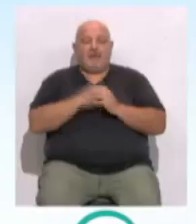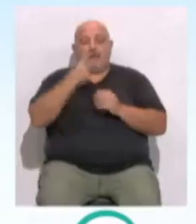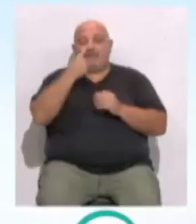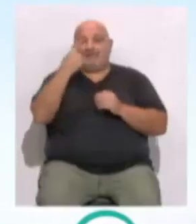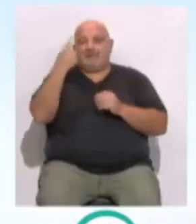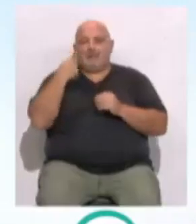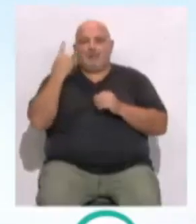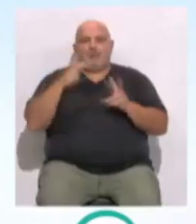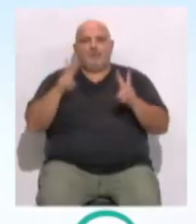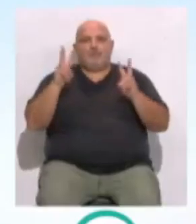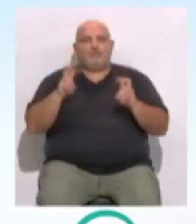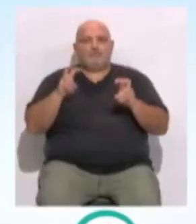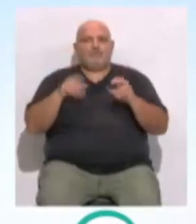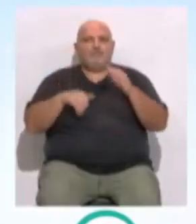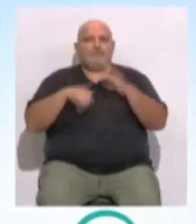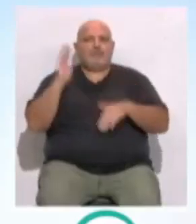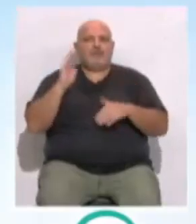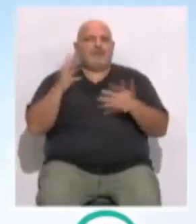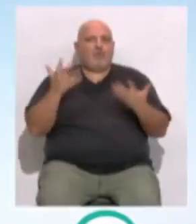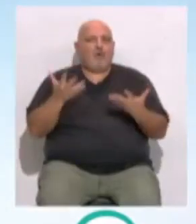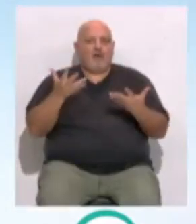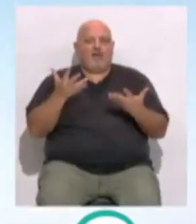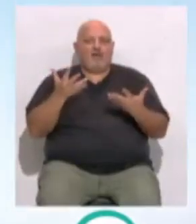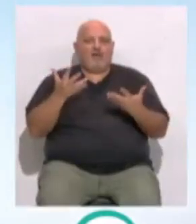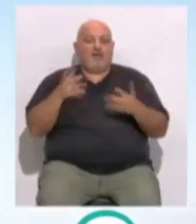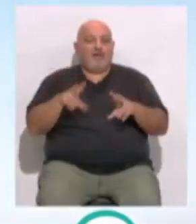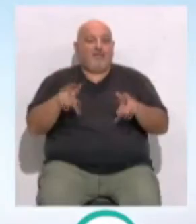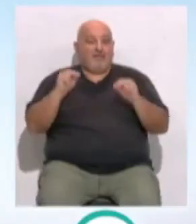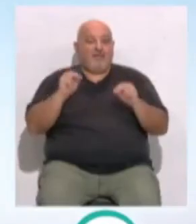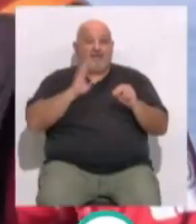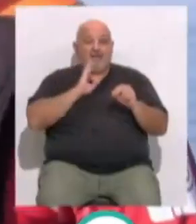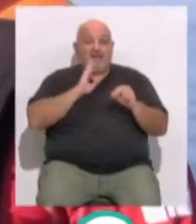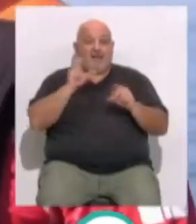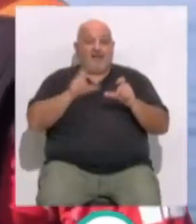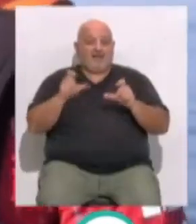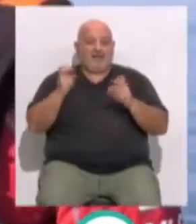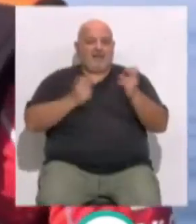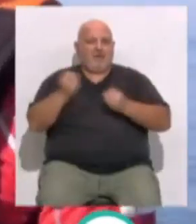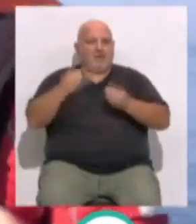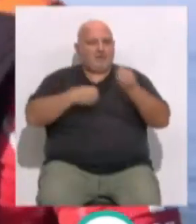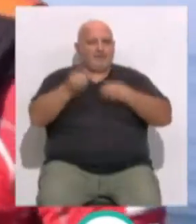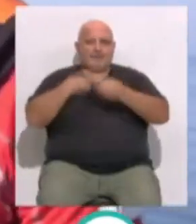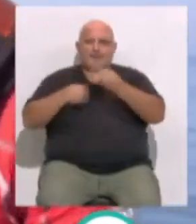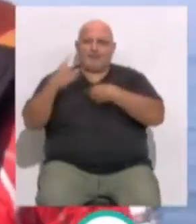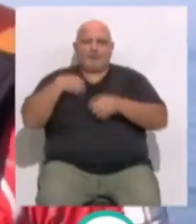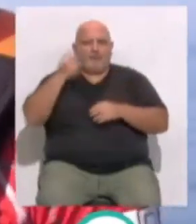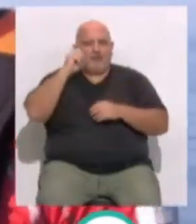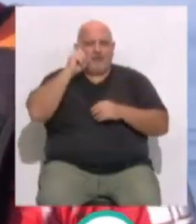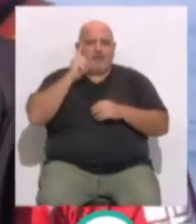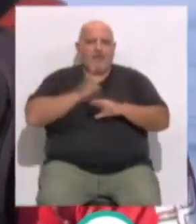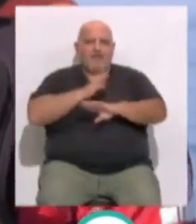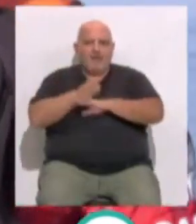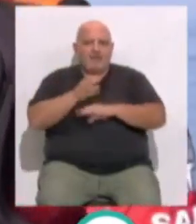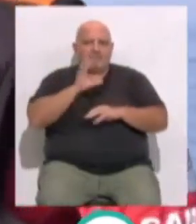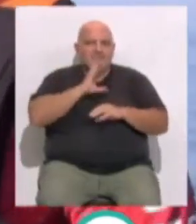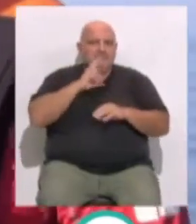pasado a mí una de las cosas que más me marcó es al terminar el evento... ...la gente que me comentaba, ostras, no sabíamos si venir a ver